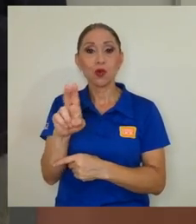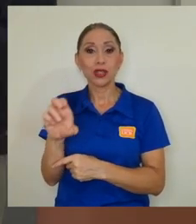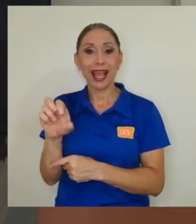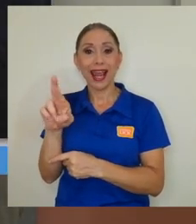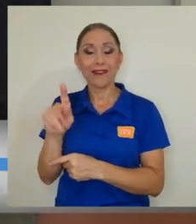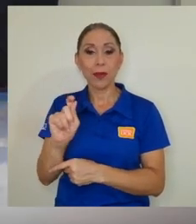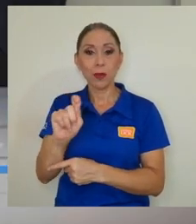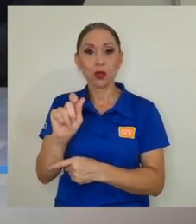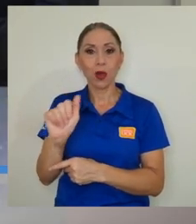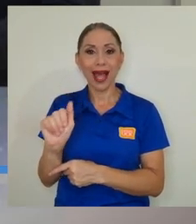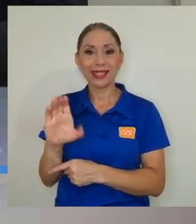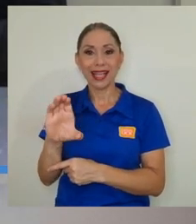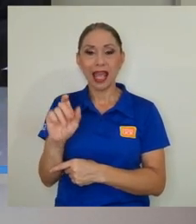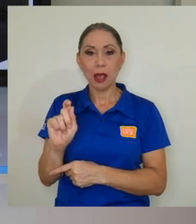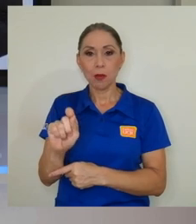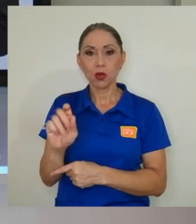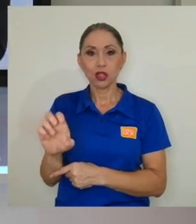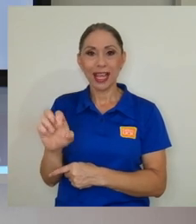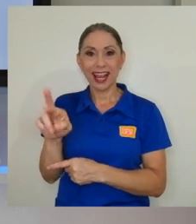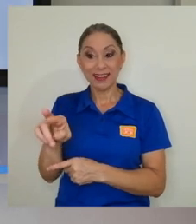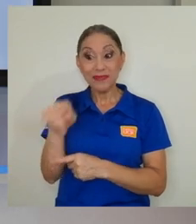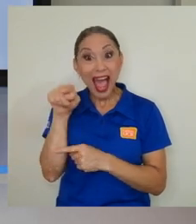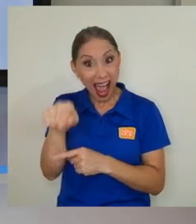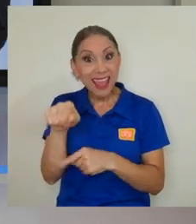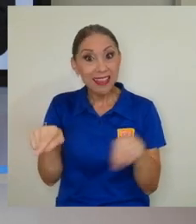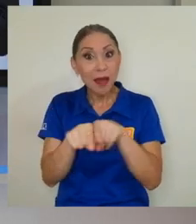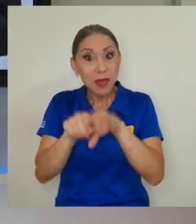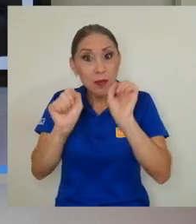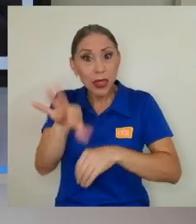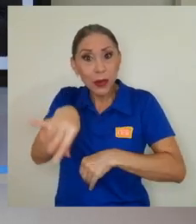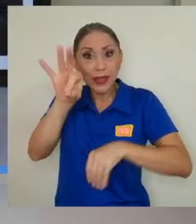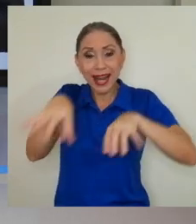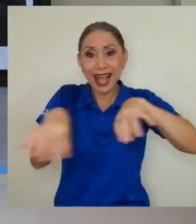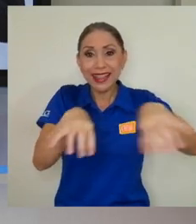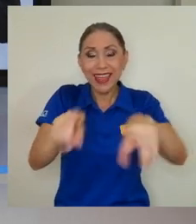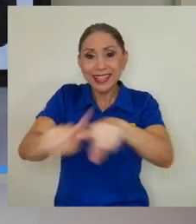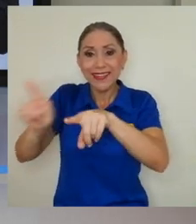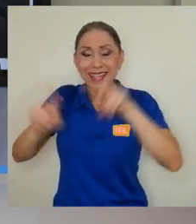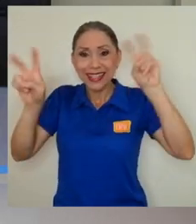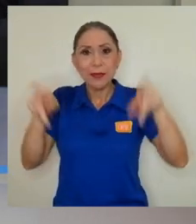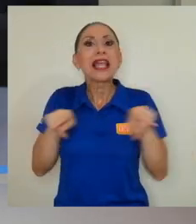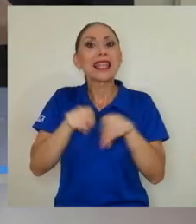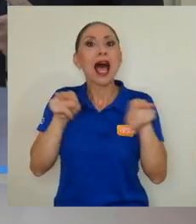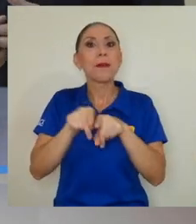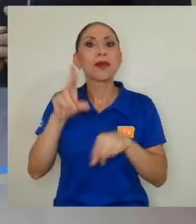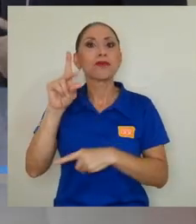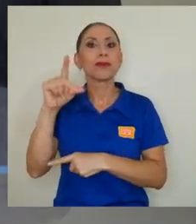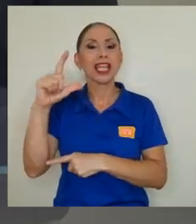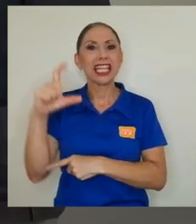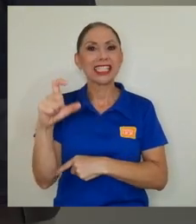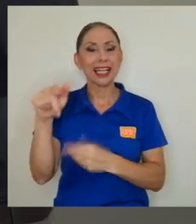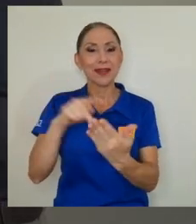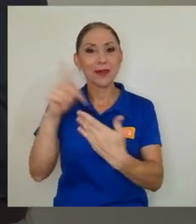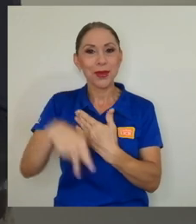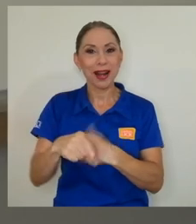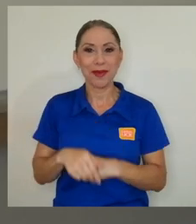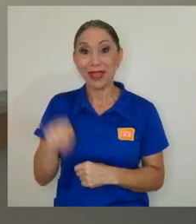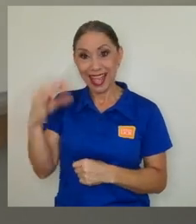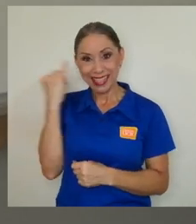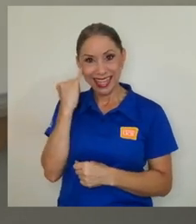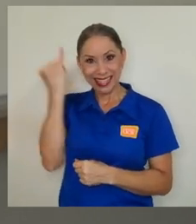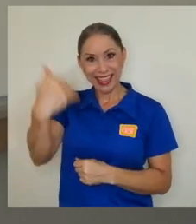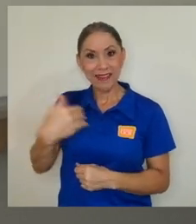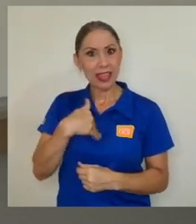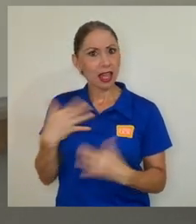En este sitio también están disponibles las actividades de cada tema, al igual que en el Instagram del programa. Esta iniciativa